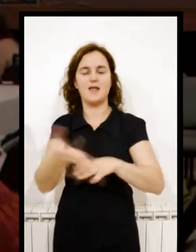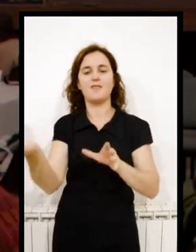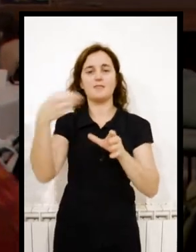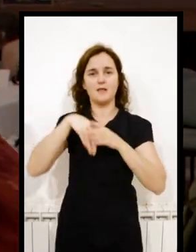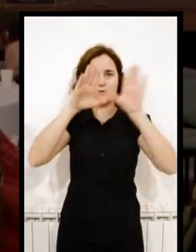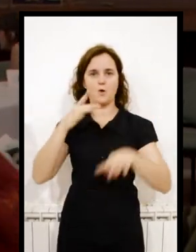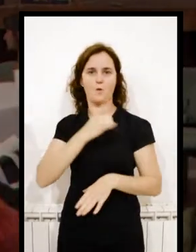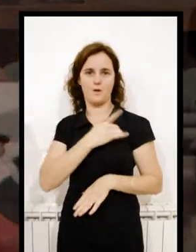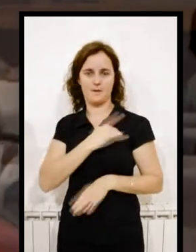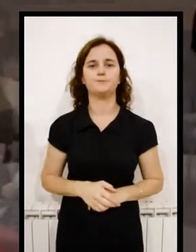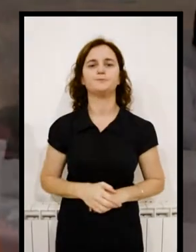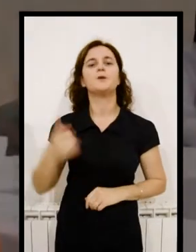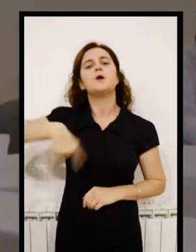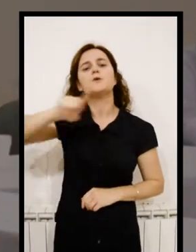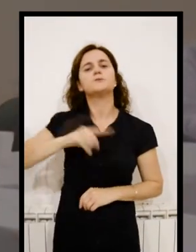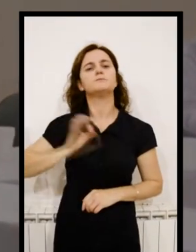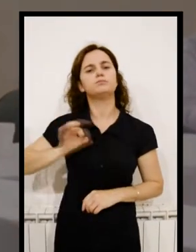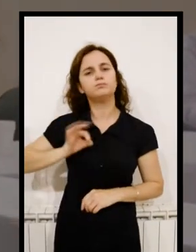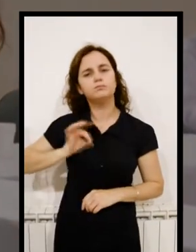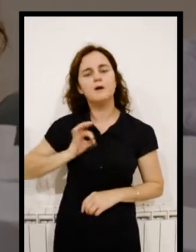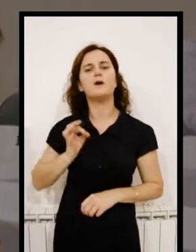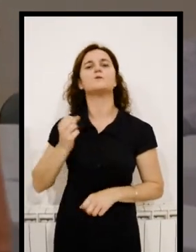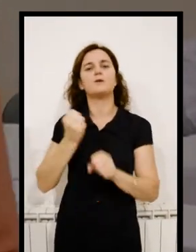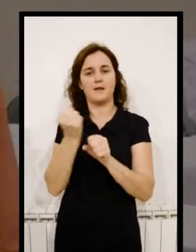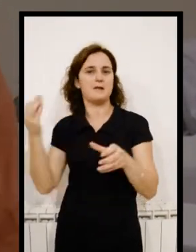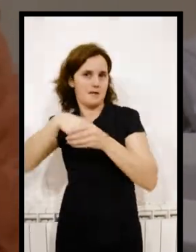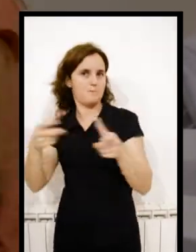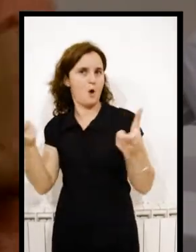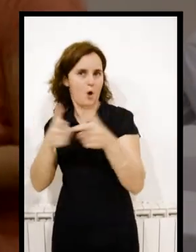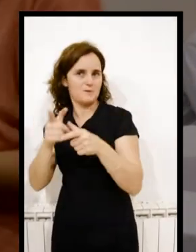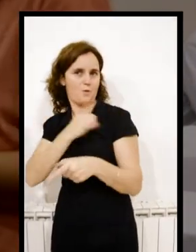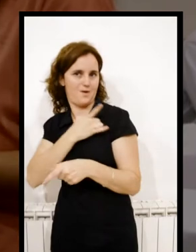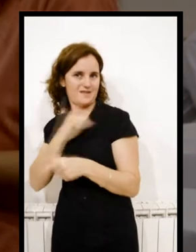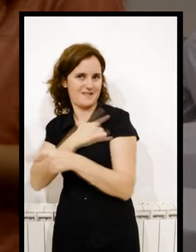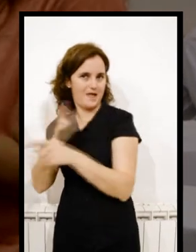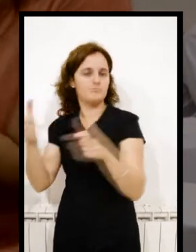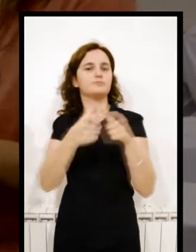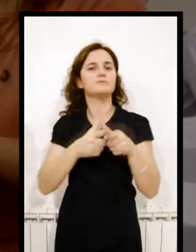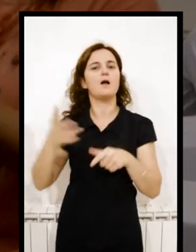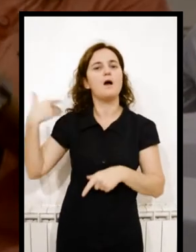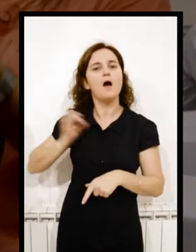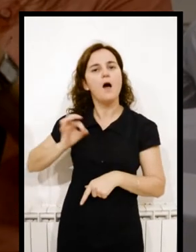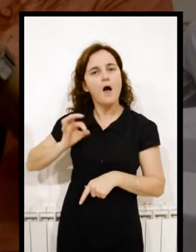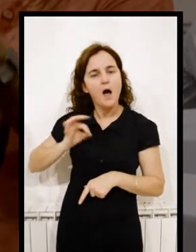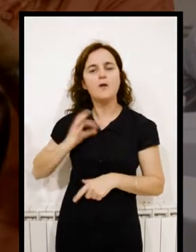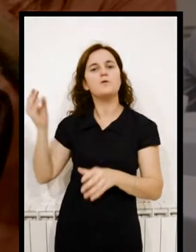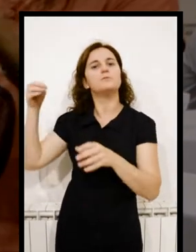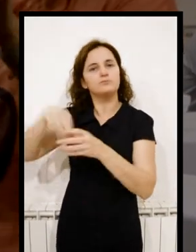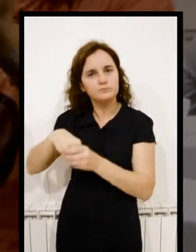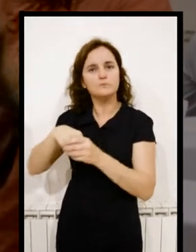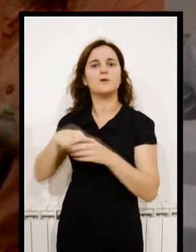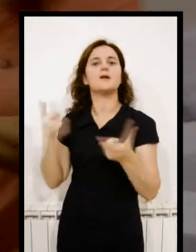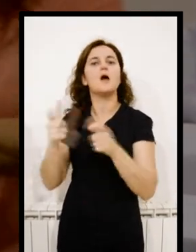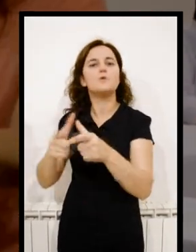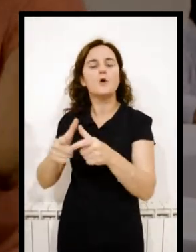accesibilidad hacia dentro de la UNER. Nosotros hace muchos años que somos parte de esta Comisión, más o menos a partir del 1995 empezamos a formar